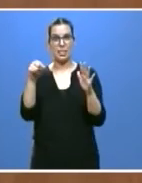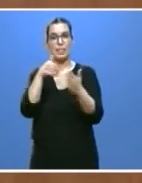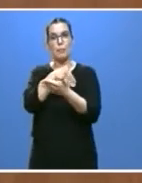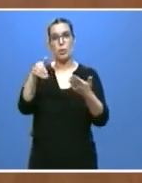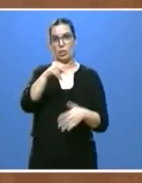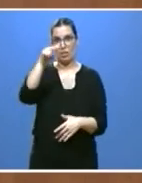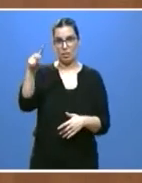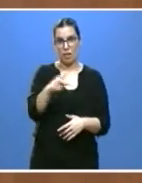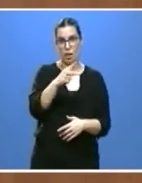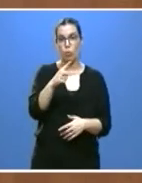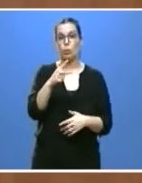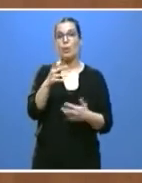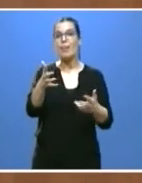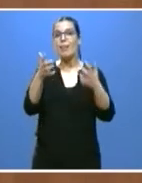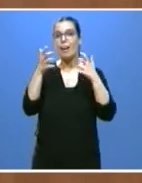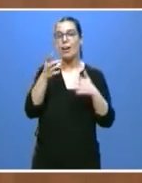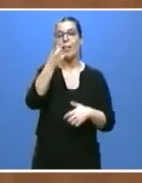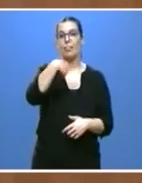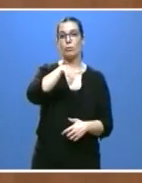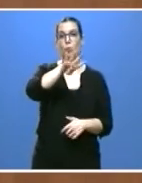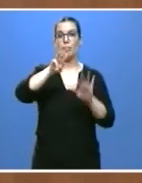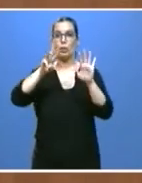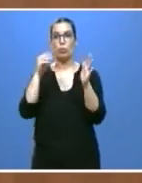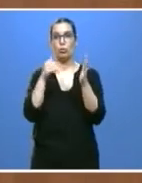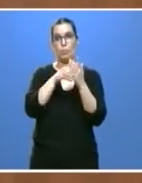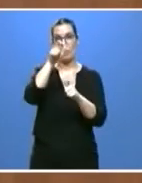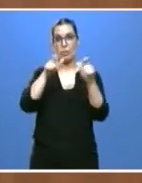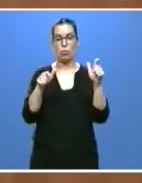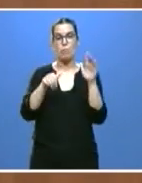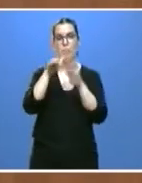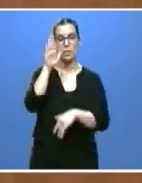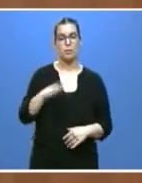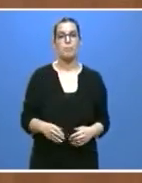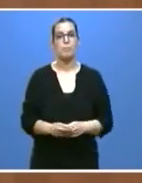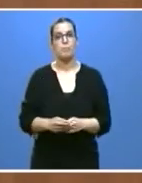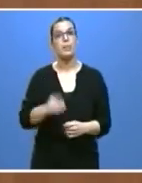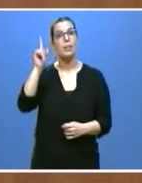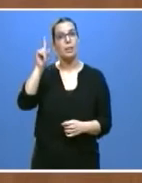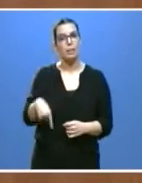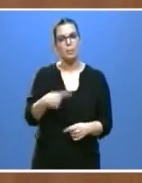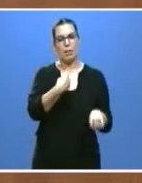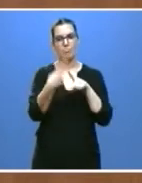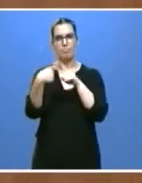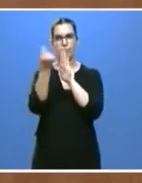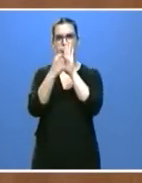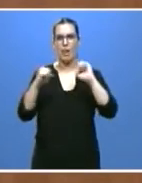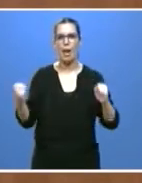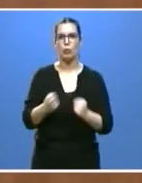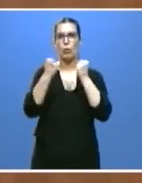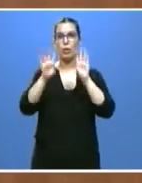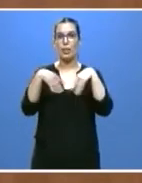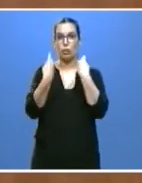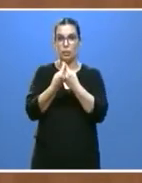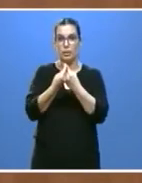beneficiando a más de 148.000 contribuyentes y un amplio conjunto de actuaciones que superan ya los